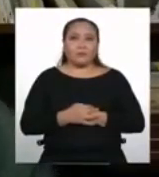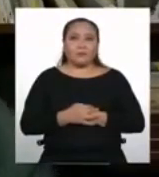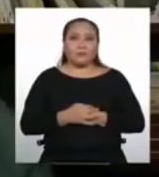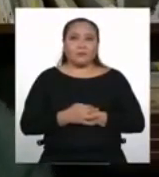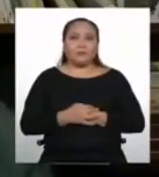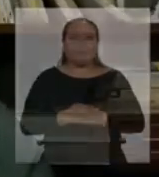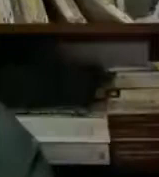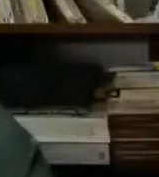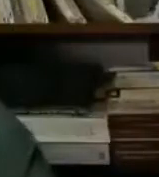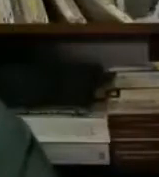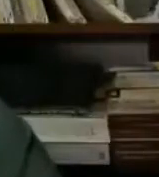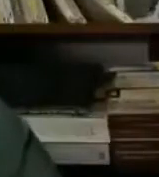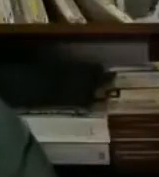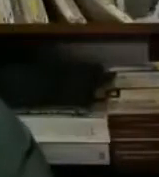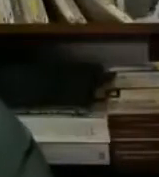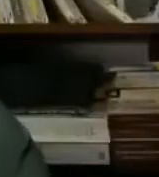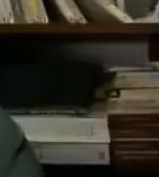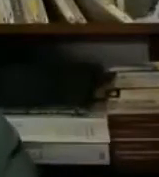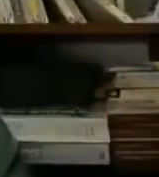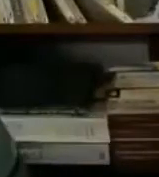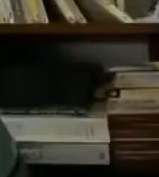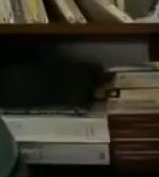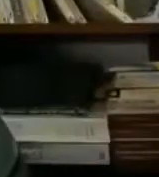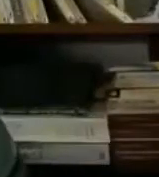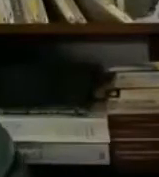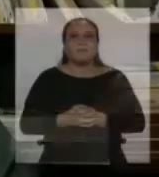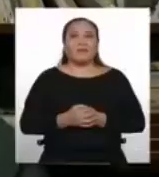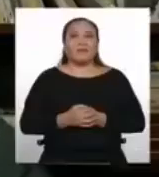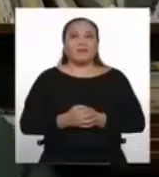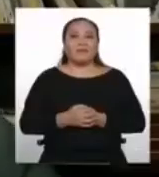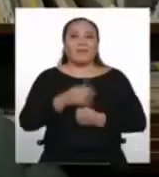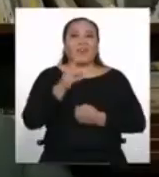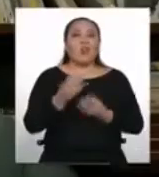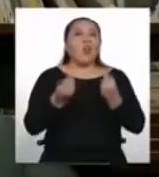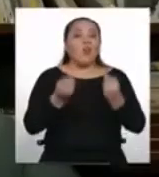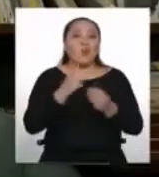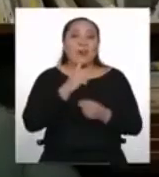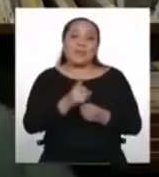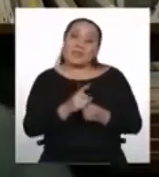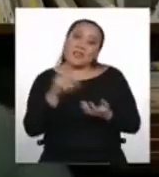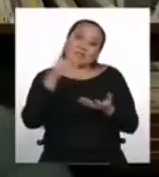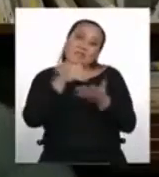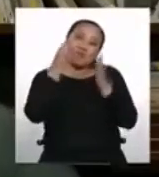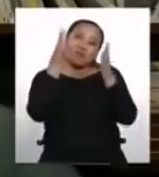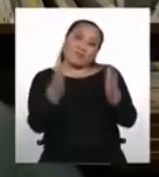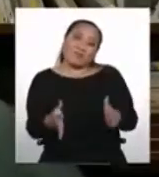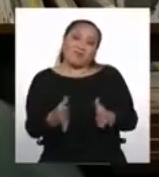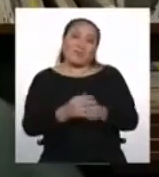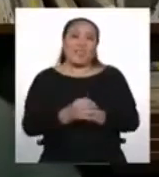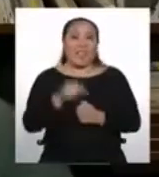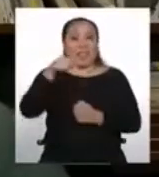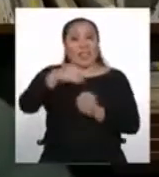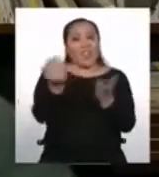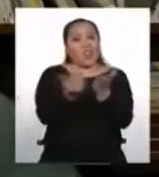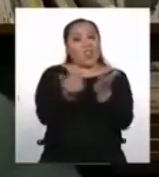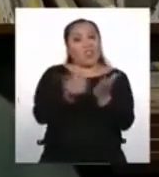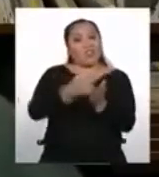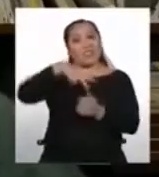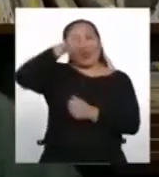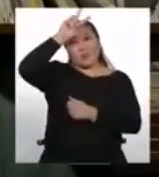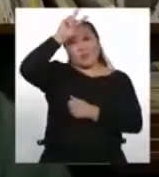Como están queridos alumnos y alumnas de los colegios del Perú,